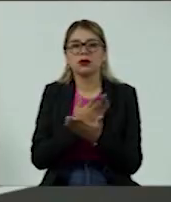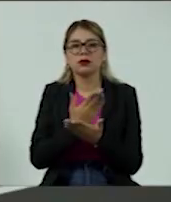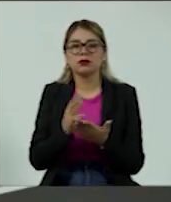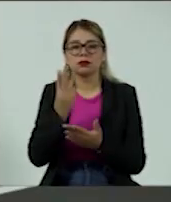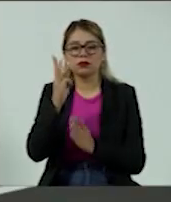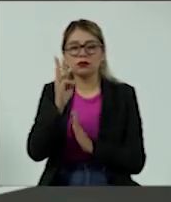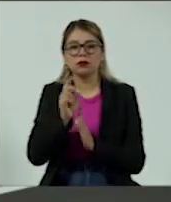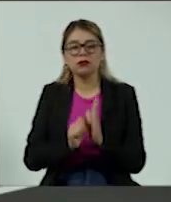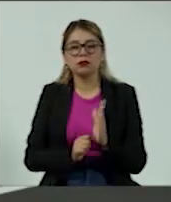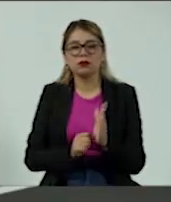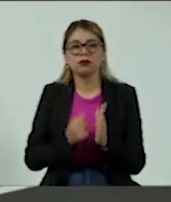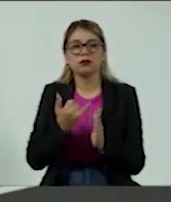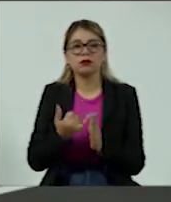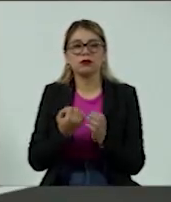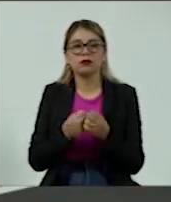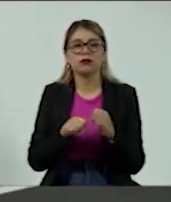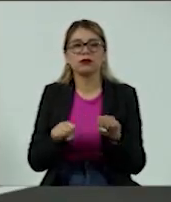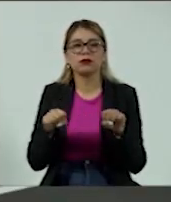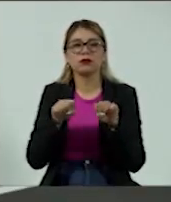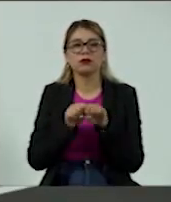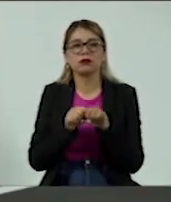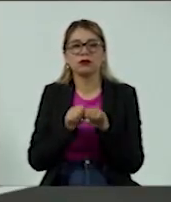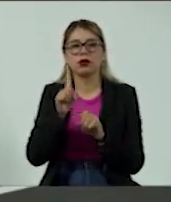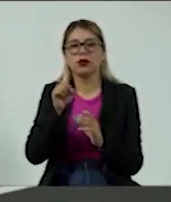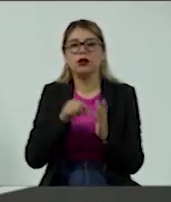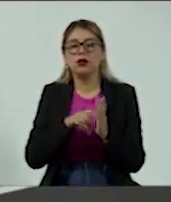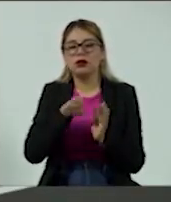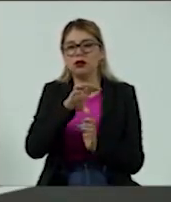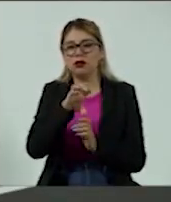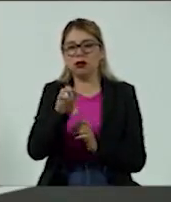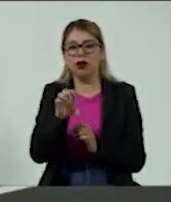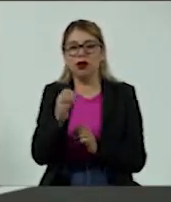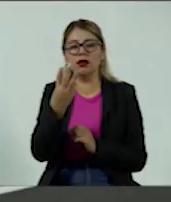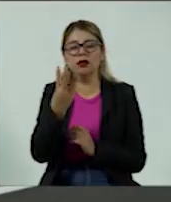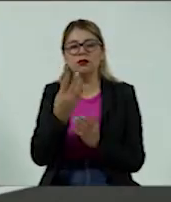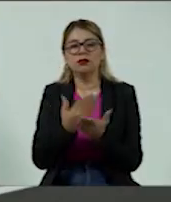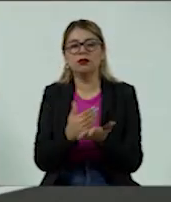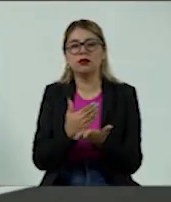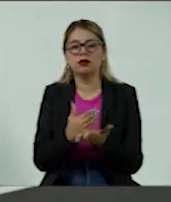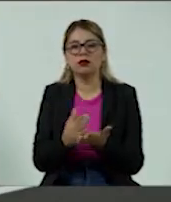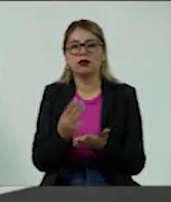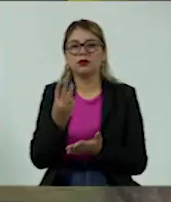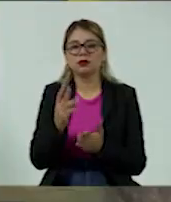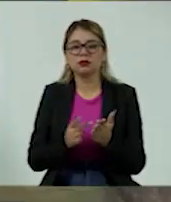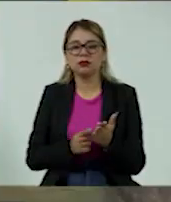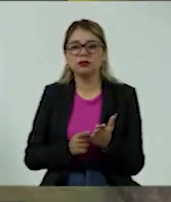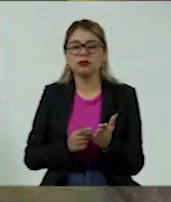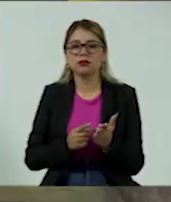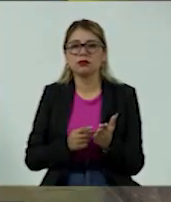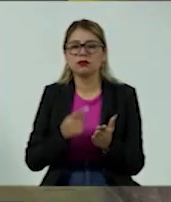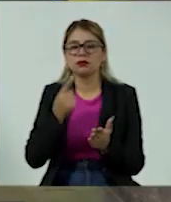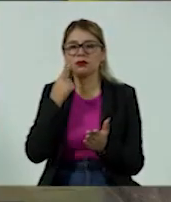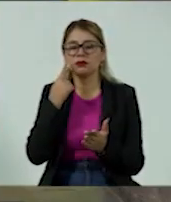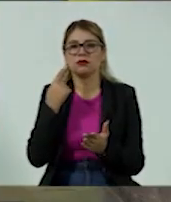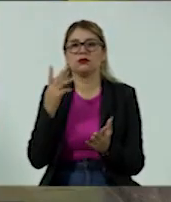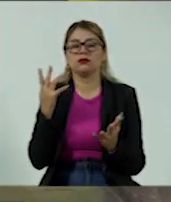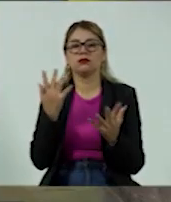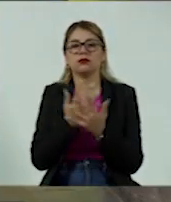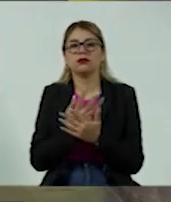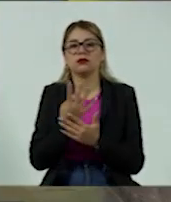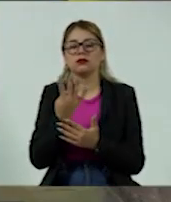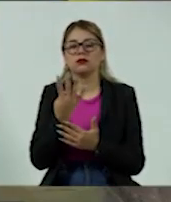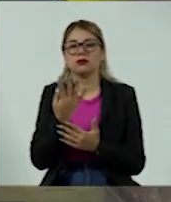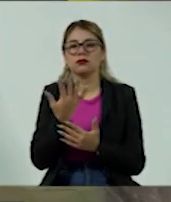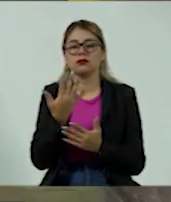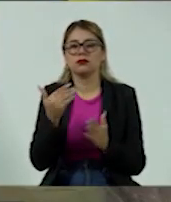meses y el seguro te lo fue de mil quinientos, pero también te lo dividieron en tres meses y cuando volteas ya pagaste cuatro o cinco